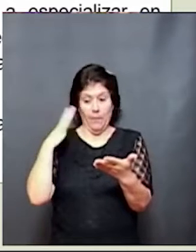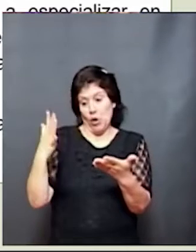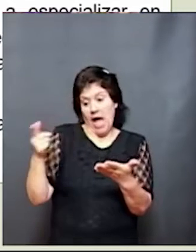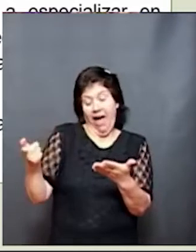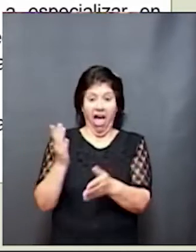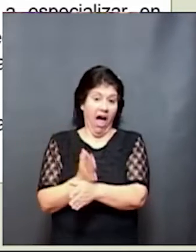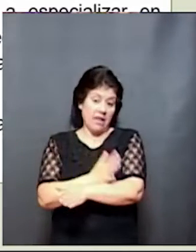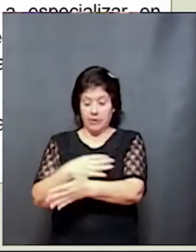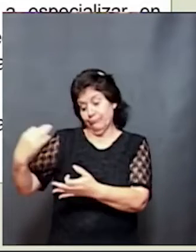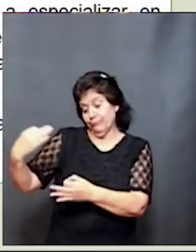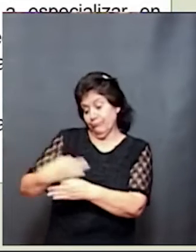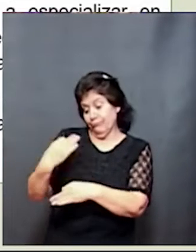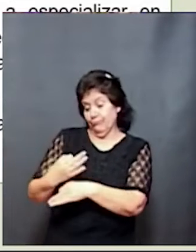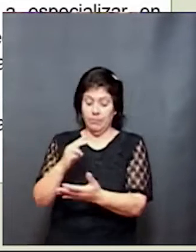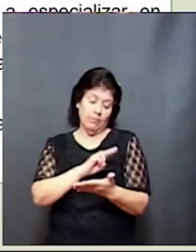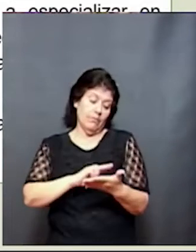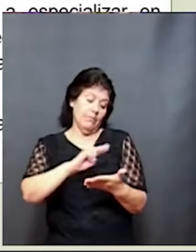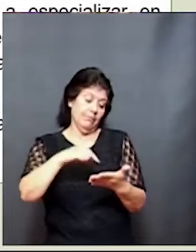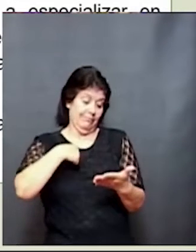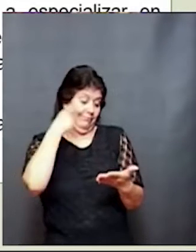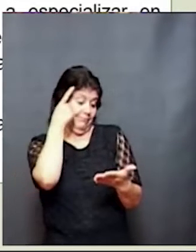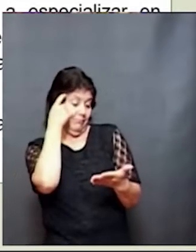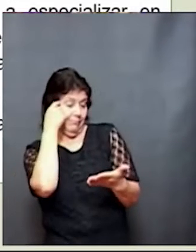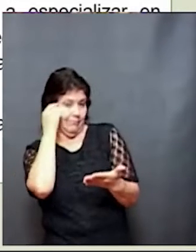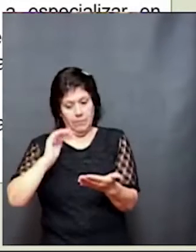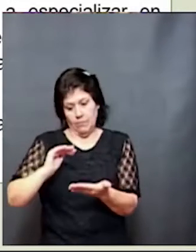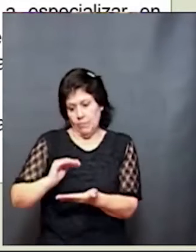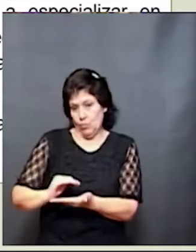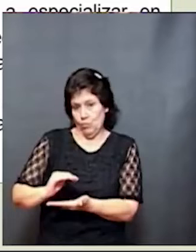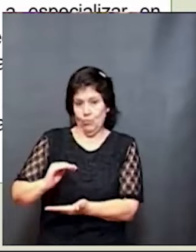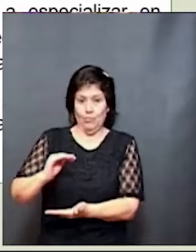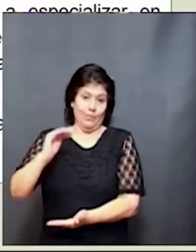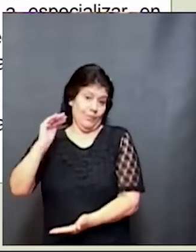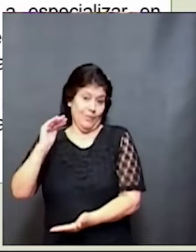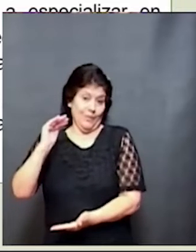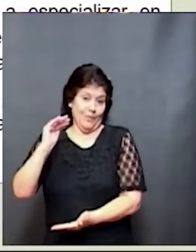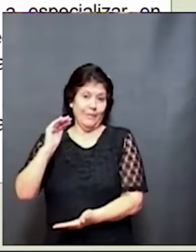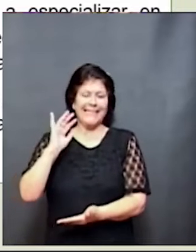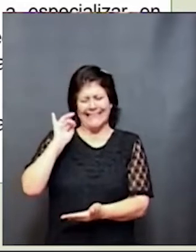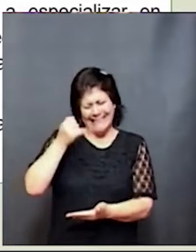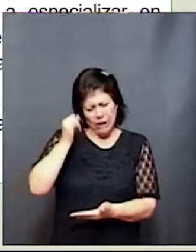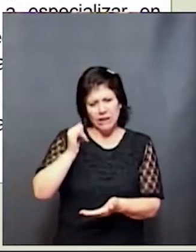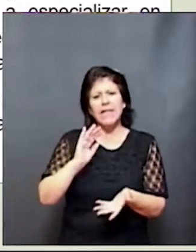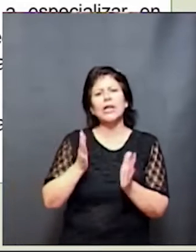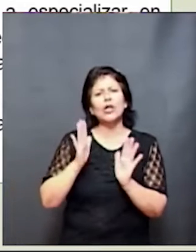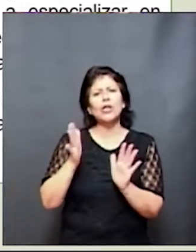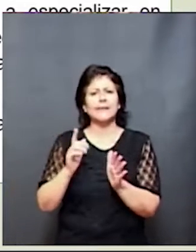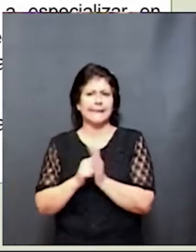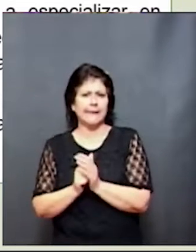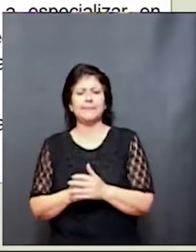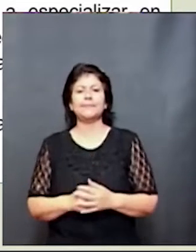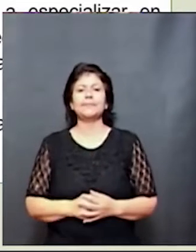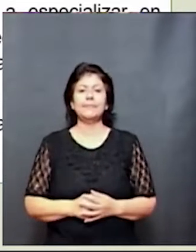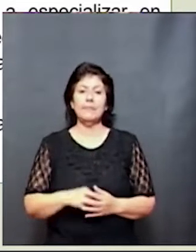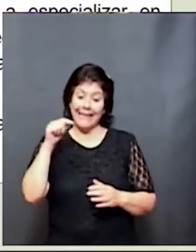y desde primera etapa de infancia, antes de primer grado, comenzamos a estimular habilidades pre-lectoras. Estas